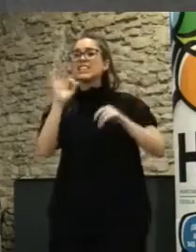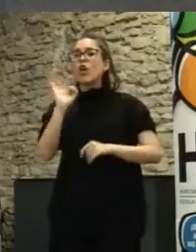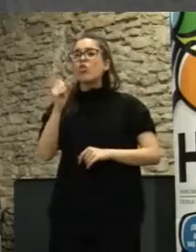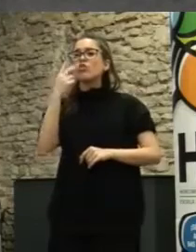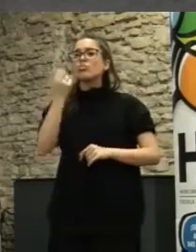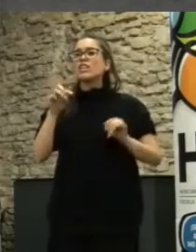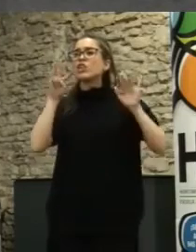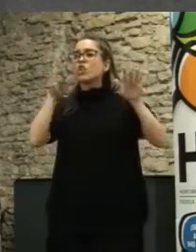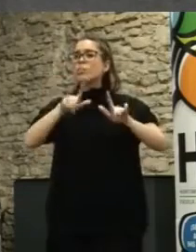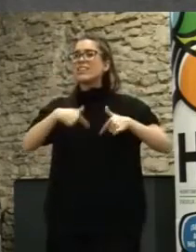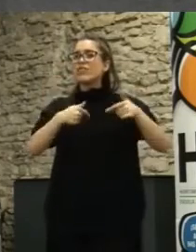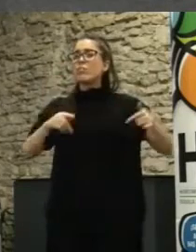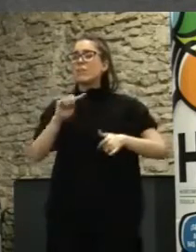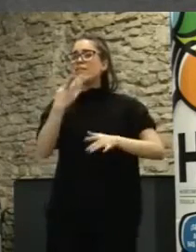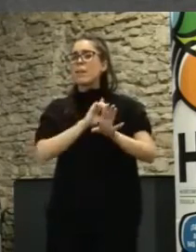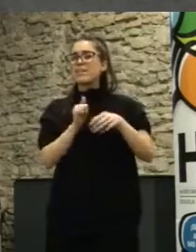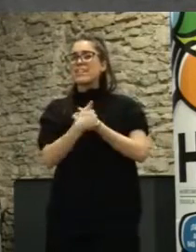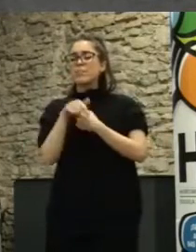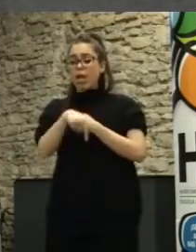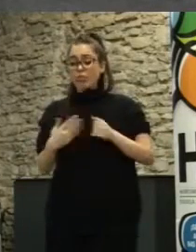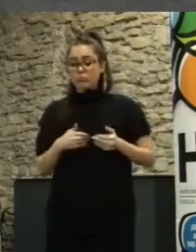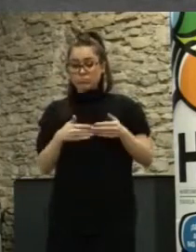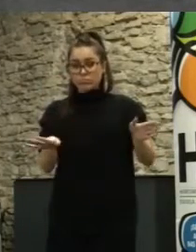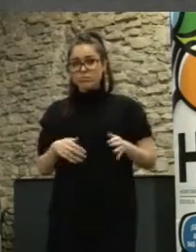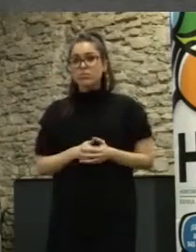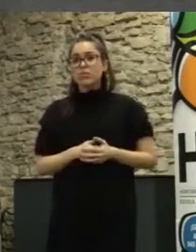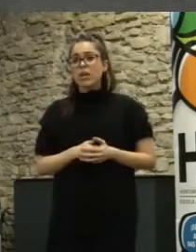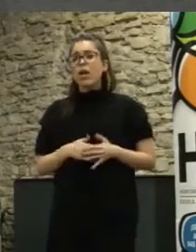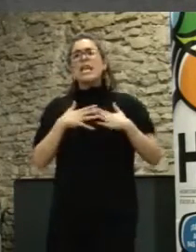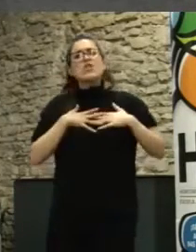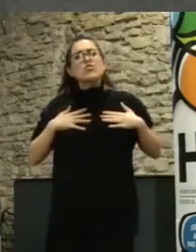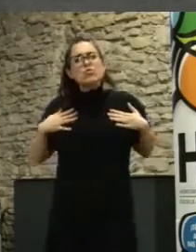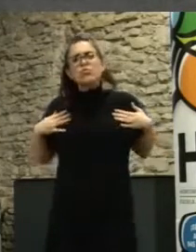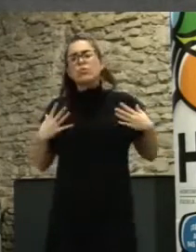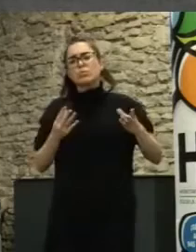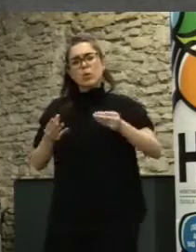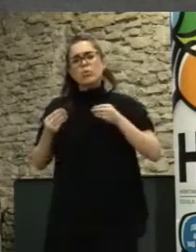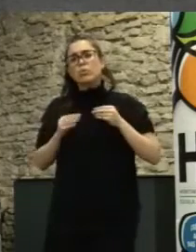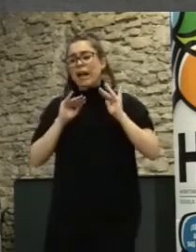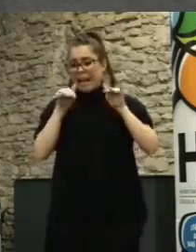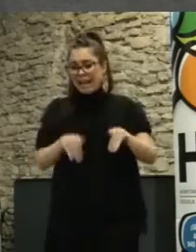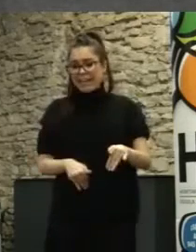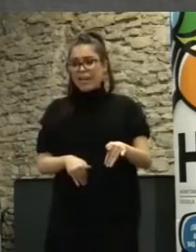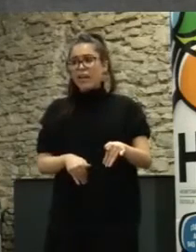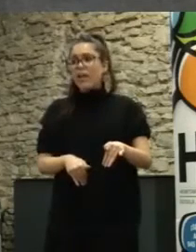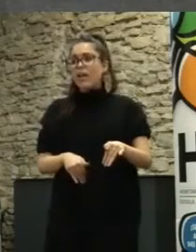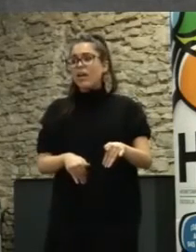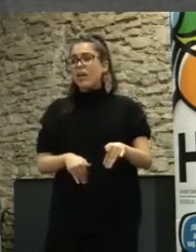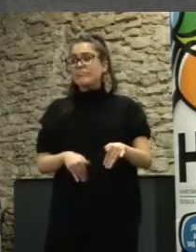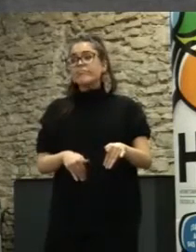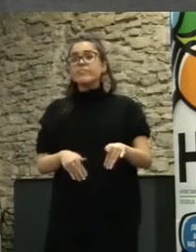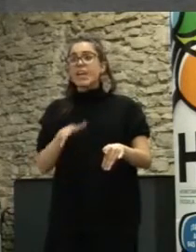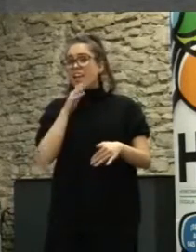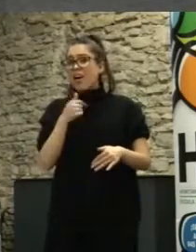primera plataforma de participación con mucho entusiasmo inicial caída y ahora nadie conoce Irekia